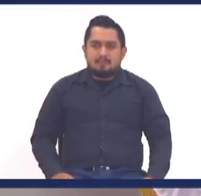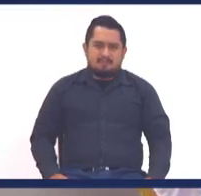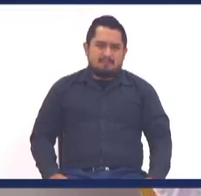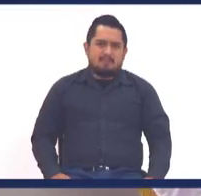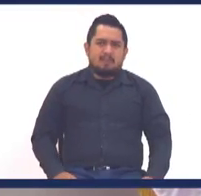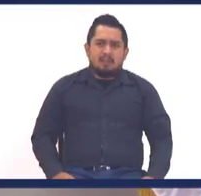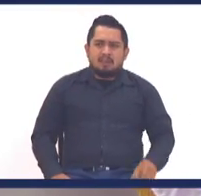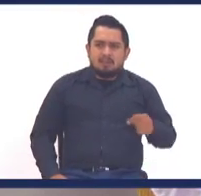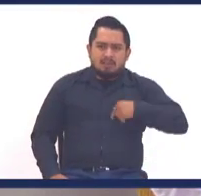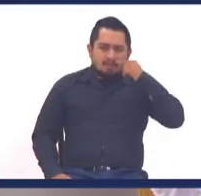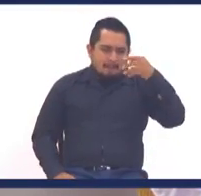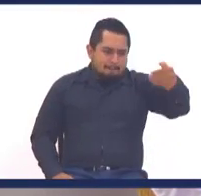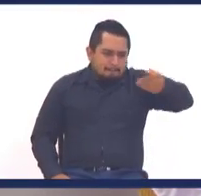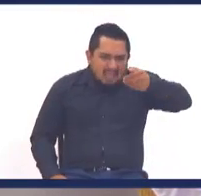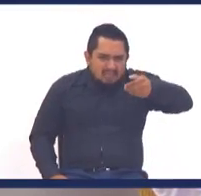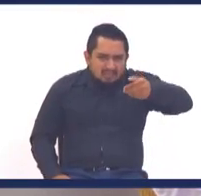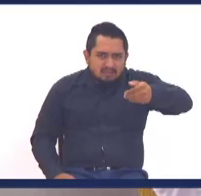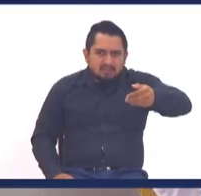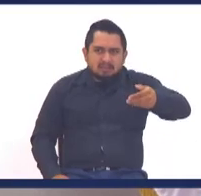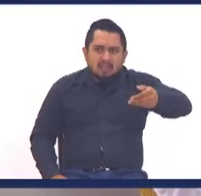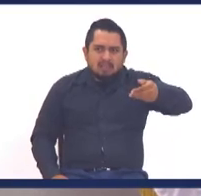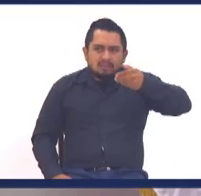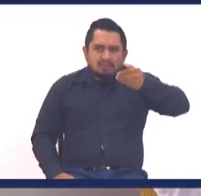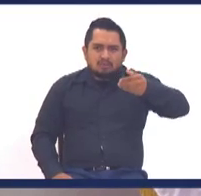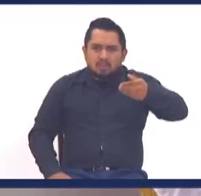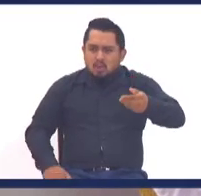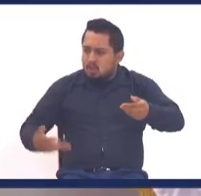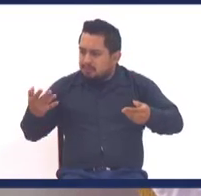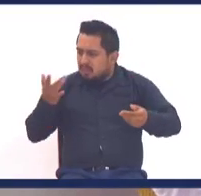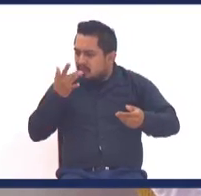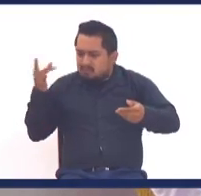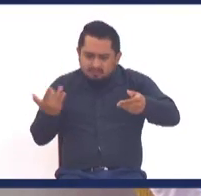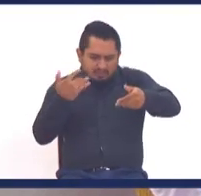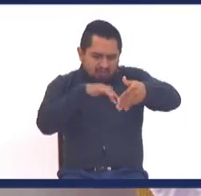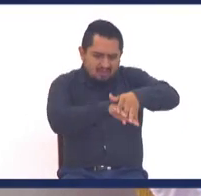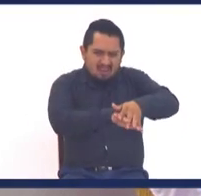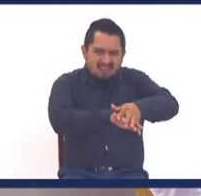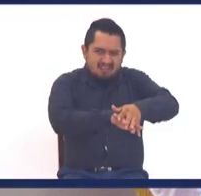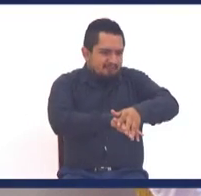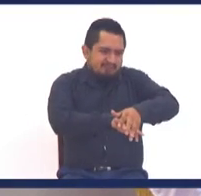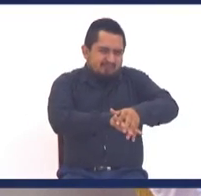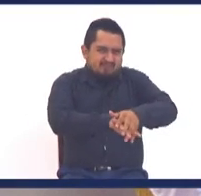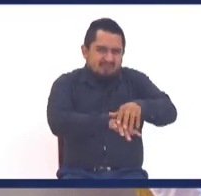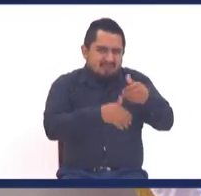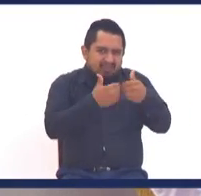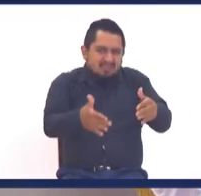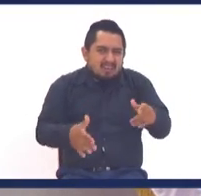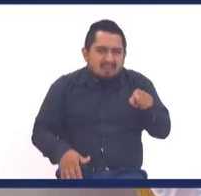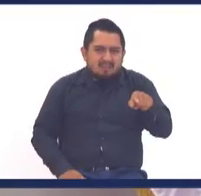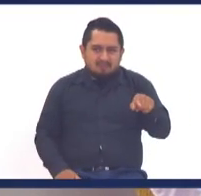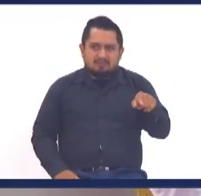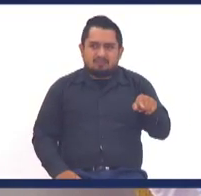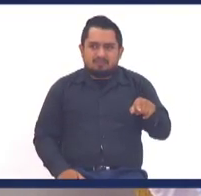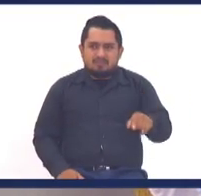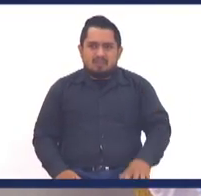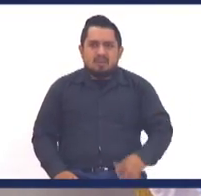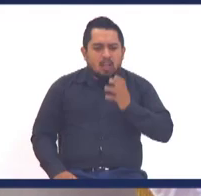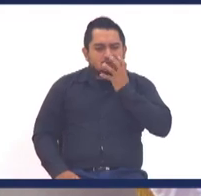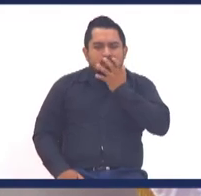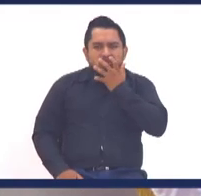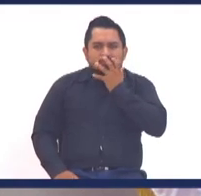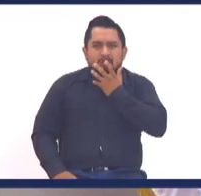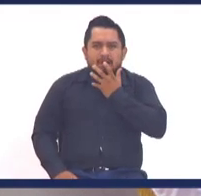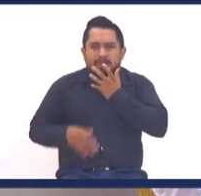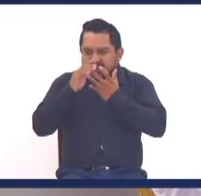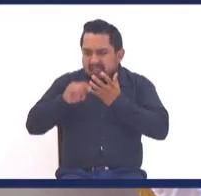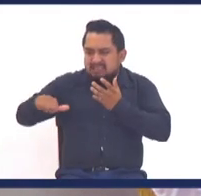pero cuando yo toco la pizza, y le pongo otro sabor, ya no es lo mismo. ¿Cuál es el problema del mango? Usted no come mango, usted